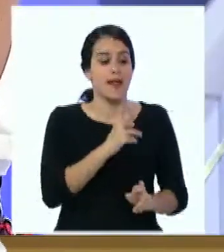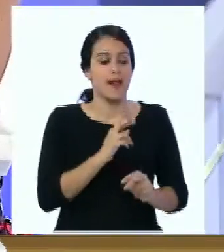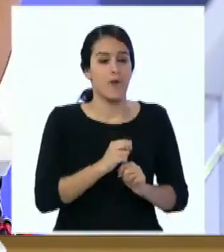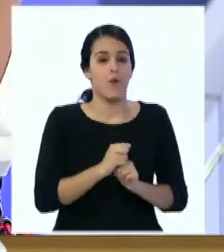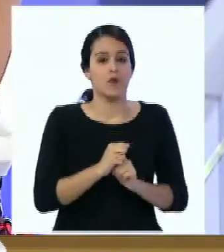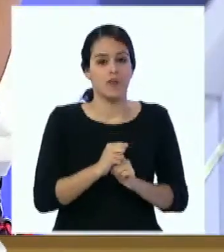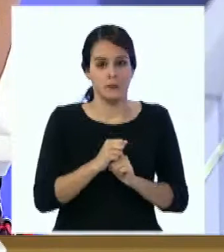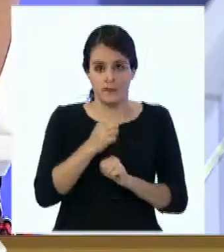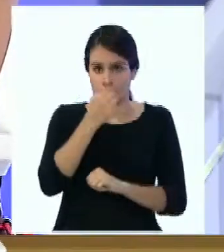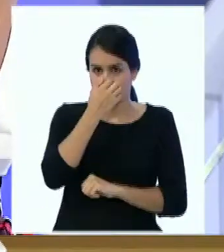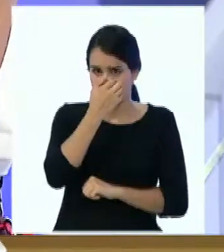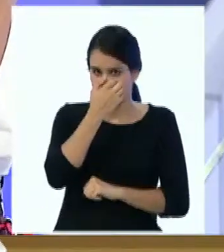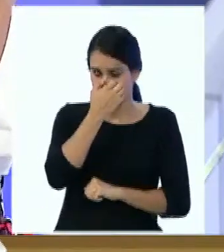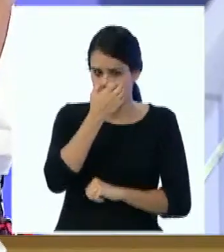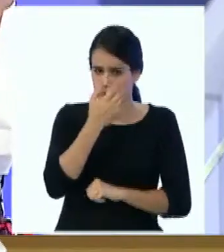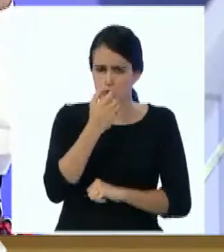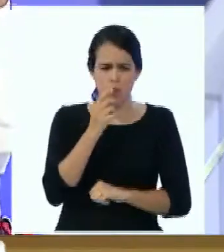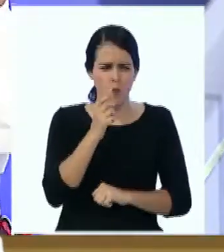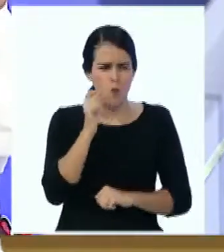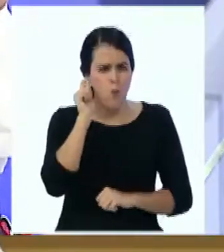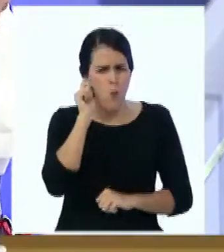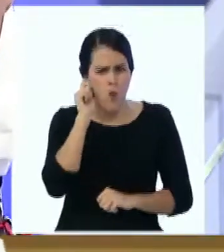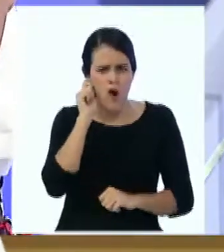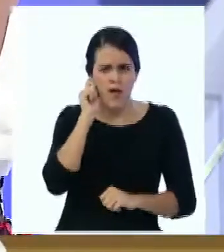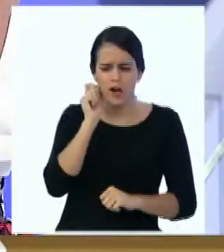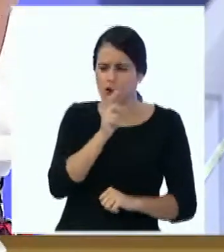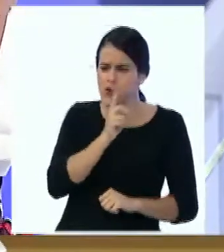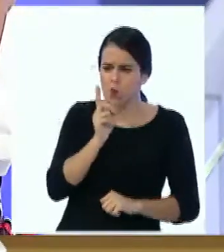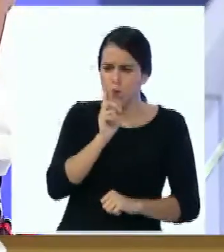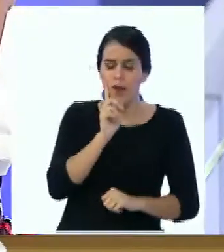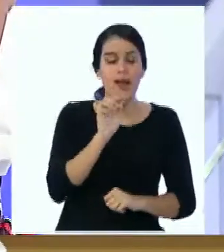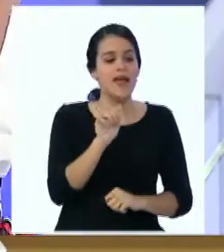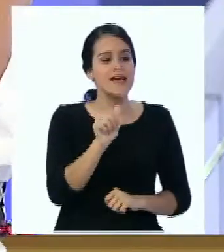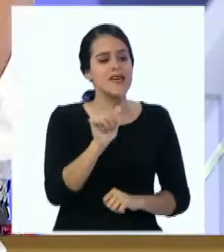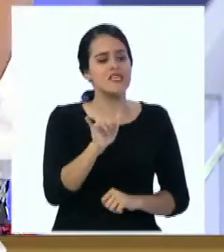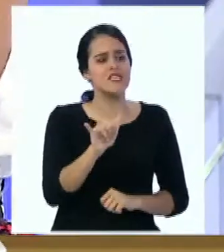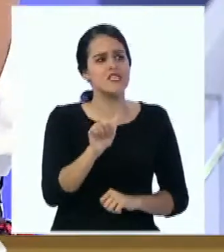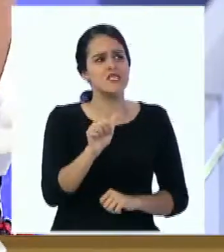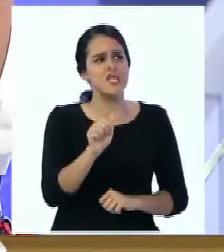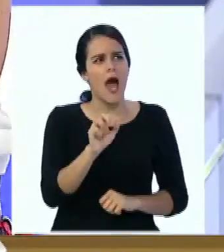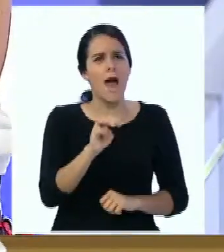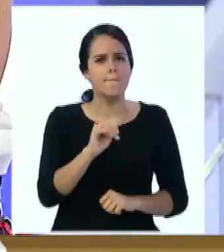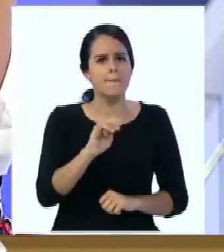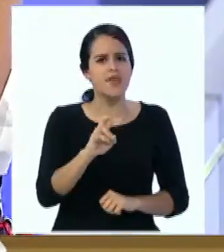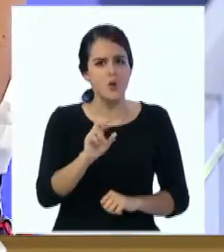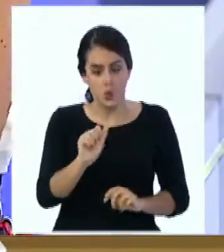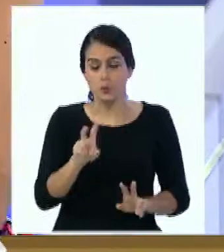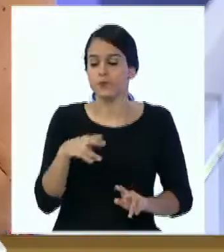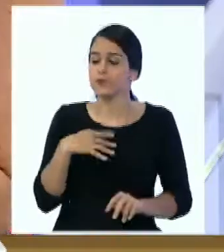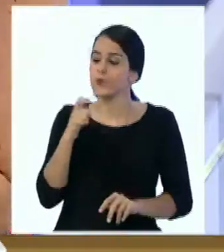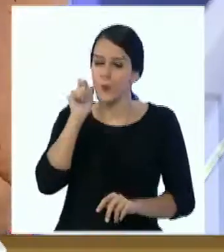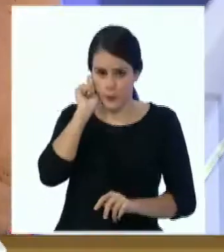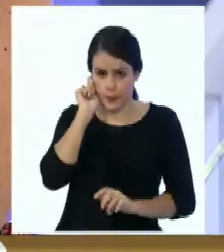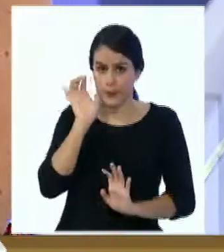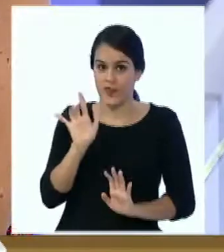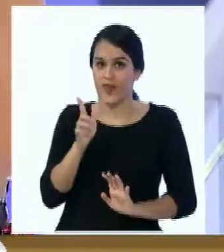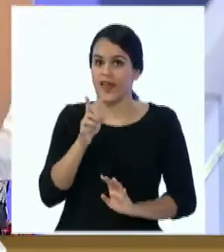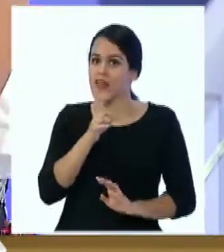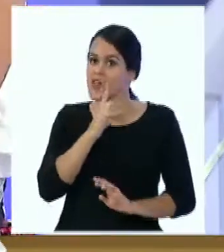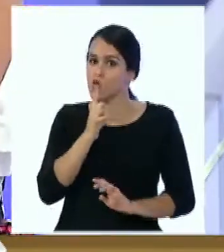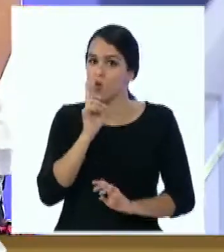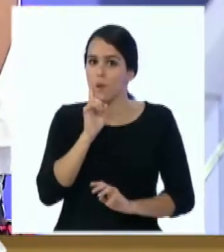usuaria, no recuerdo el nombre Tenemos yaniru Yaniru, los monocitos se llaman también